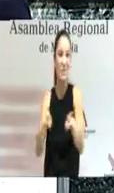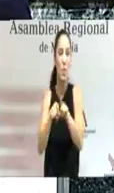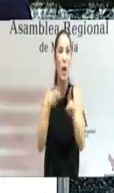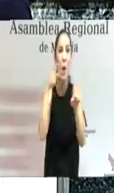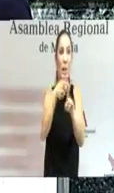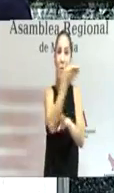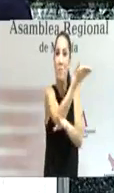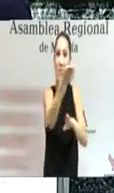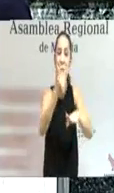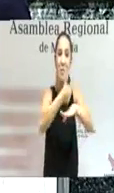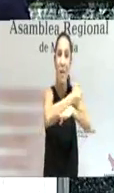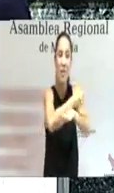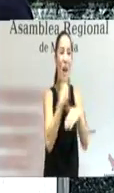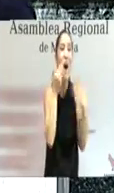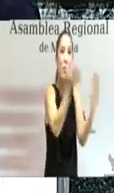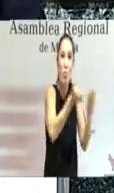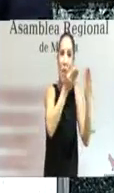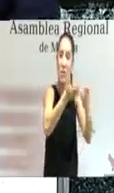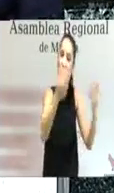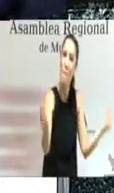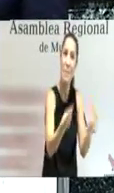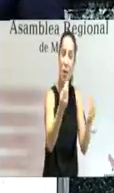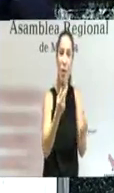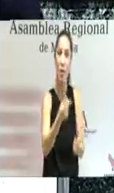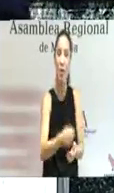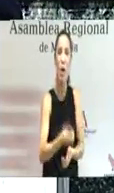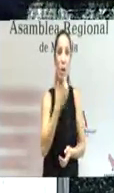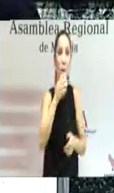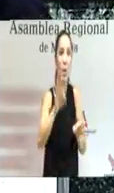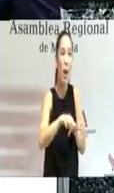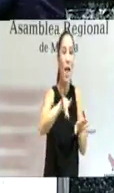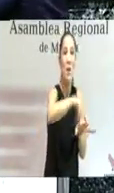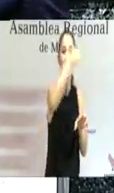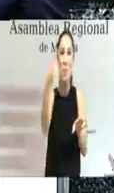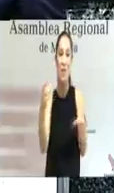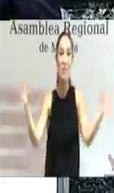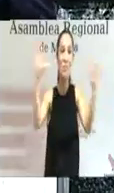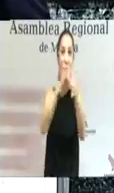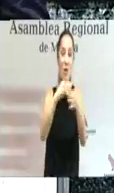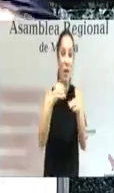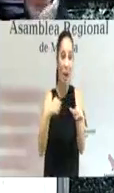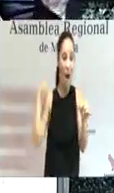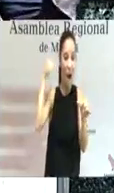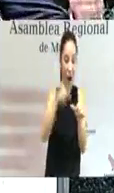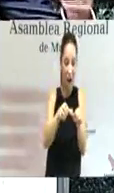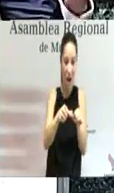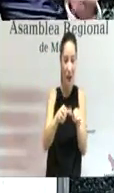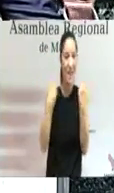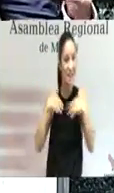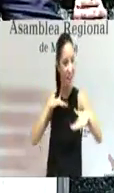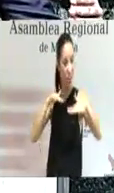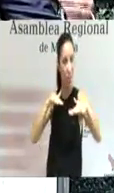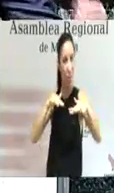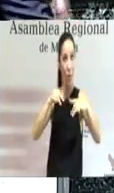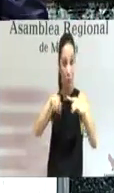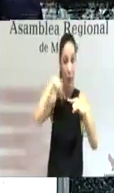personas a las que nos debemos construyamos ese puente entre lo que hemos hecho hasta hoy y lo que tenemos que seguir